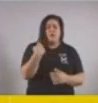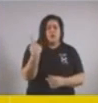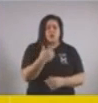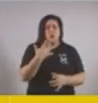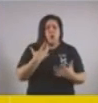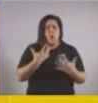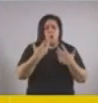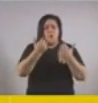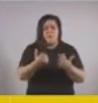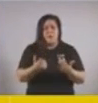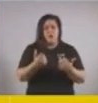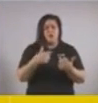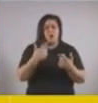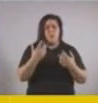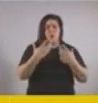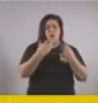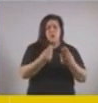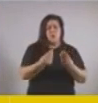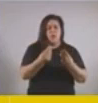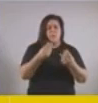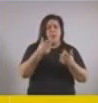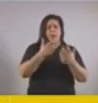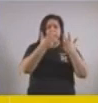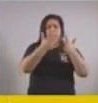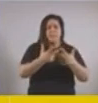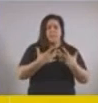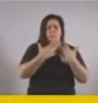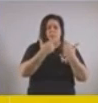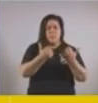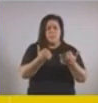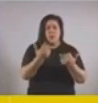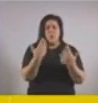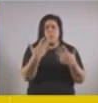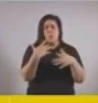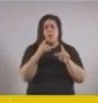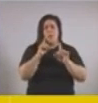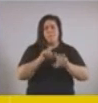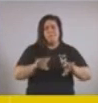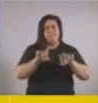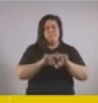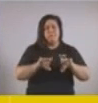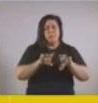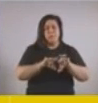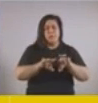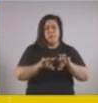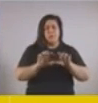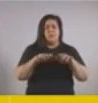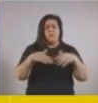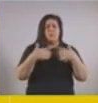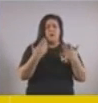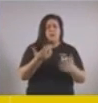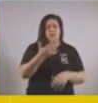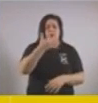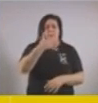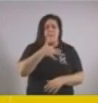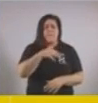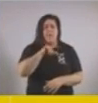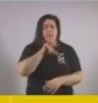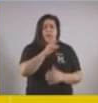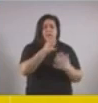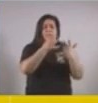hacer para tener siempre el sistema con capacidad de atención apropiada. Por supuesto que eso significa entender al sistema de salud como un sistema,